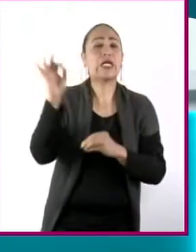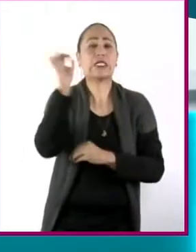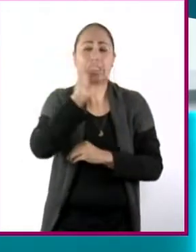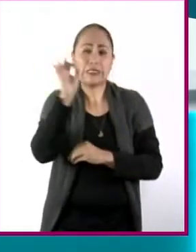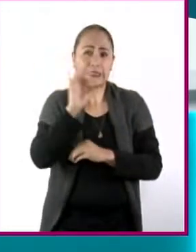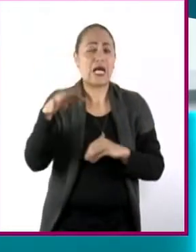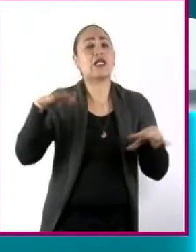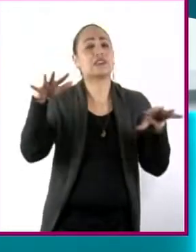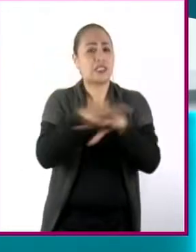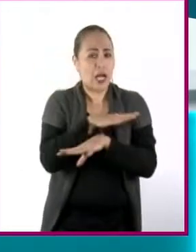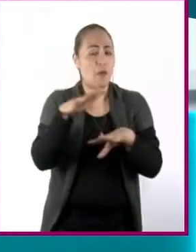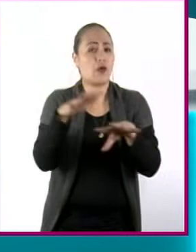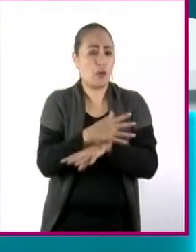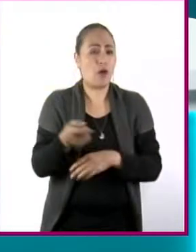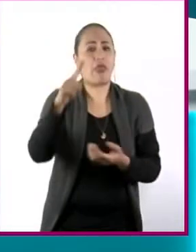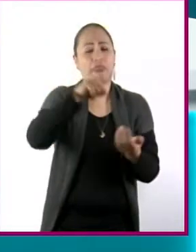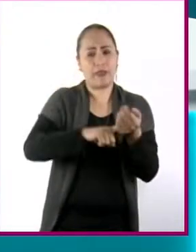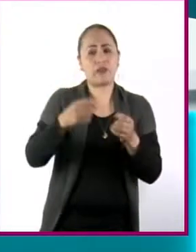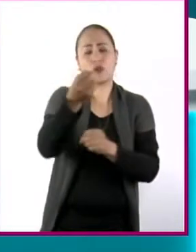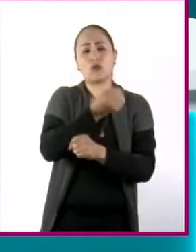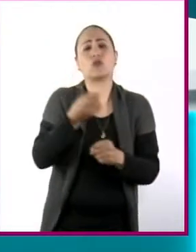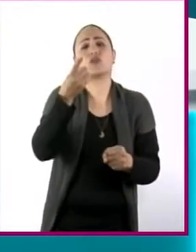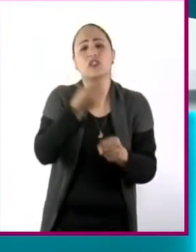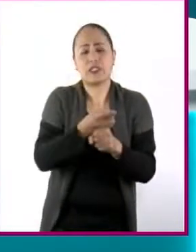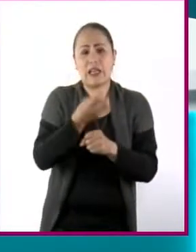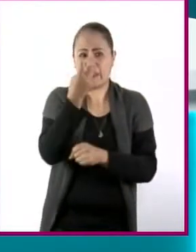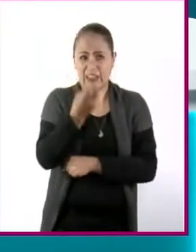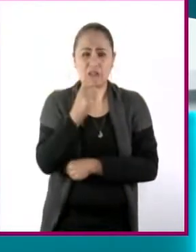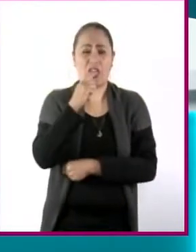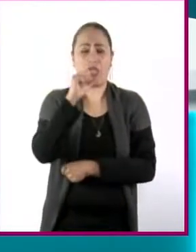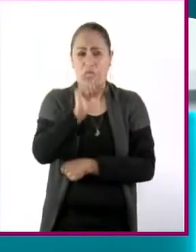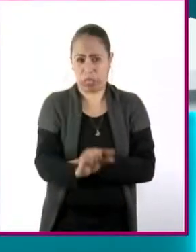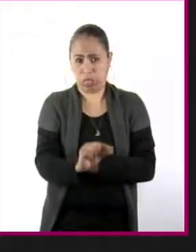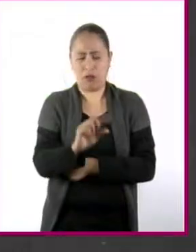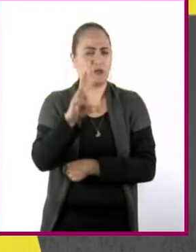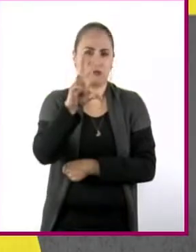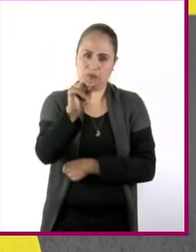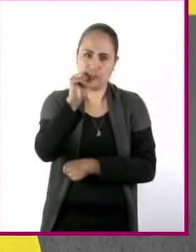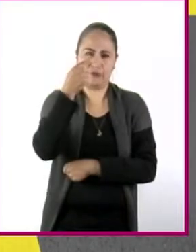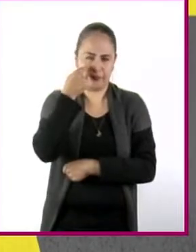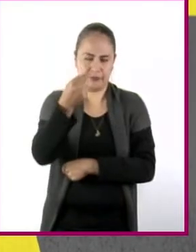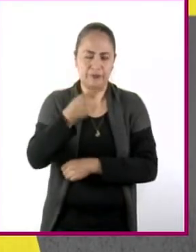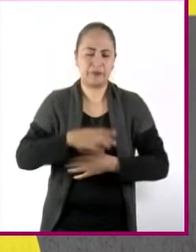transformaciones que se generan en la sociedad. No es poca cosa. Vamos a ver por qué.